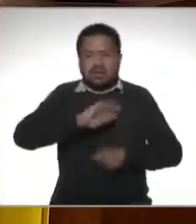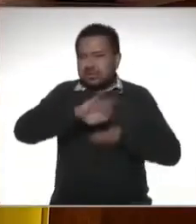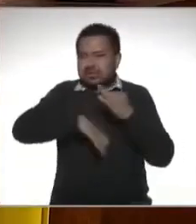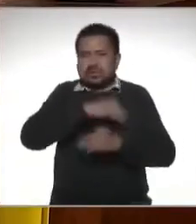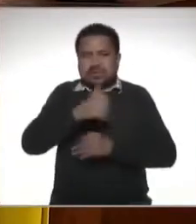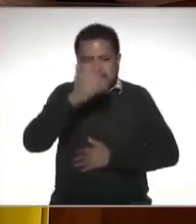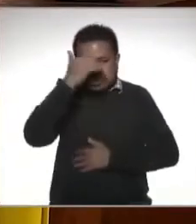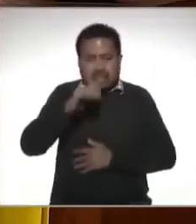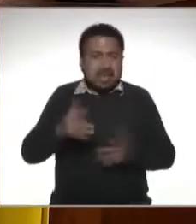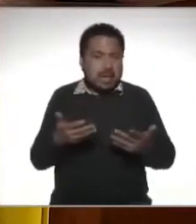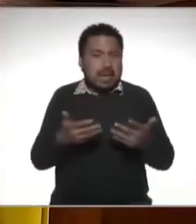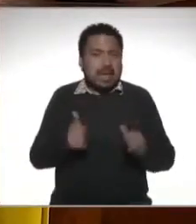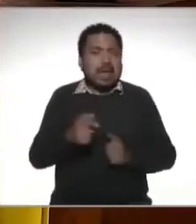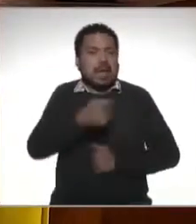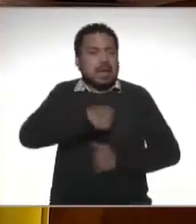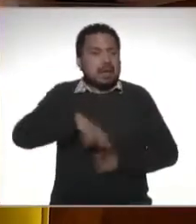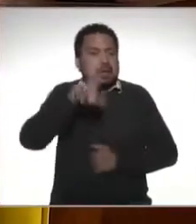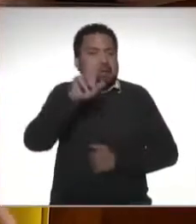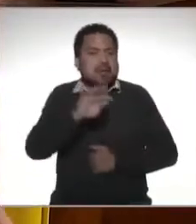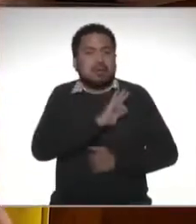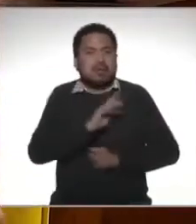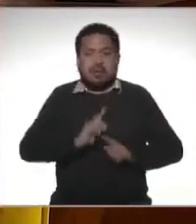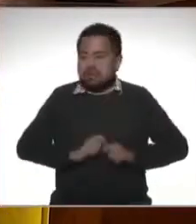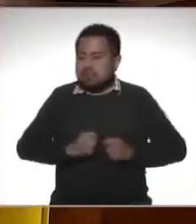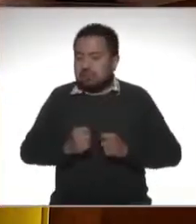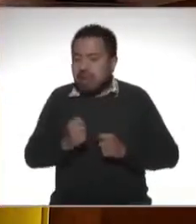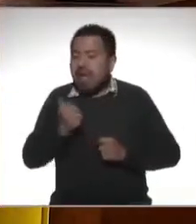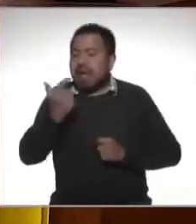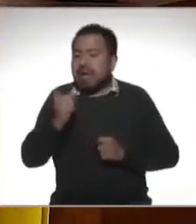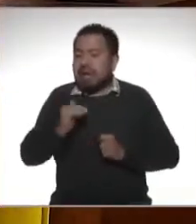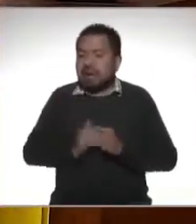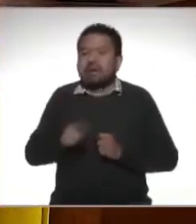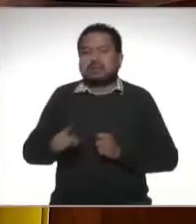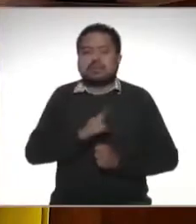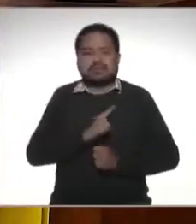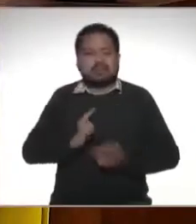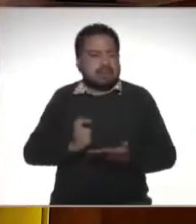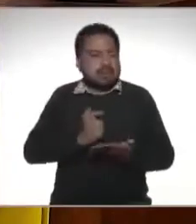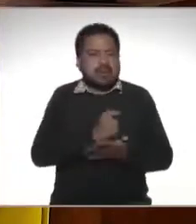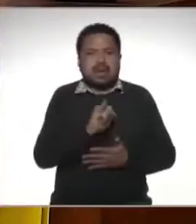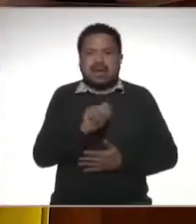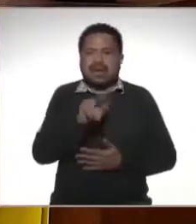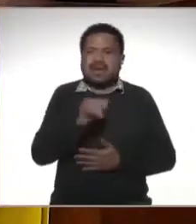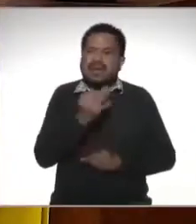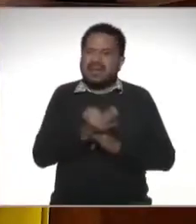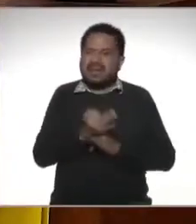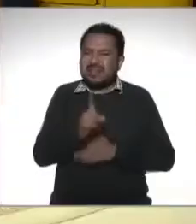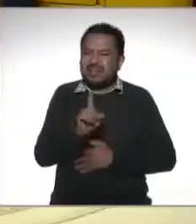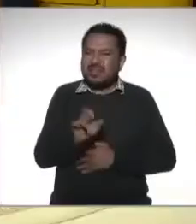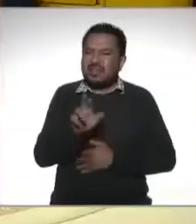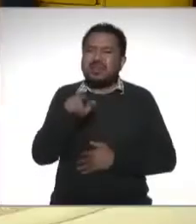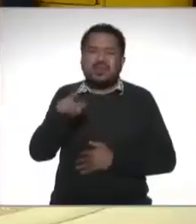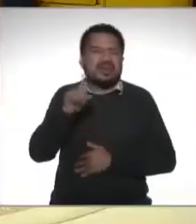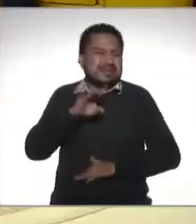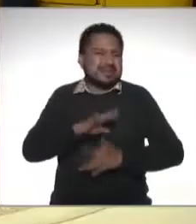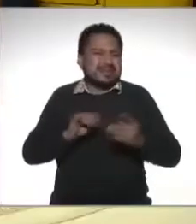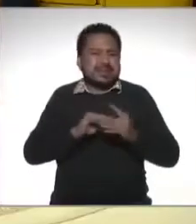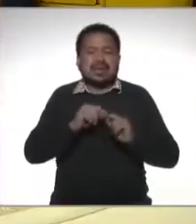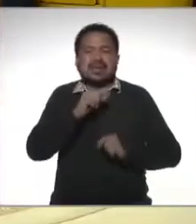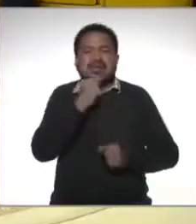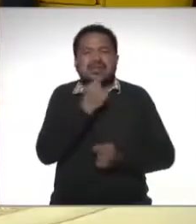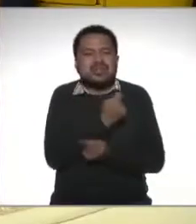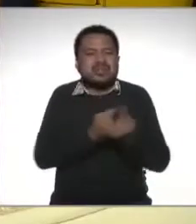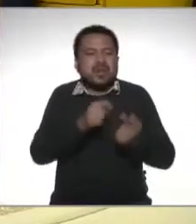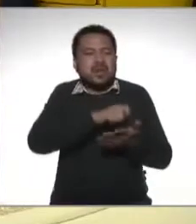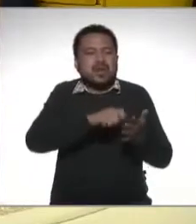sabemos cuando ya alguien no se lo puede pasar a otro es el que paga ese IVA y hace rato la doctora lo decía el niño que compra el lápiz